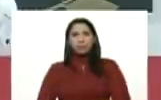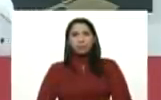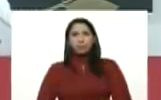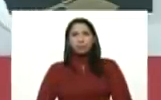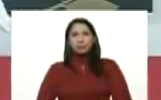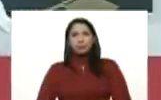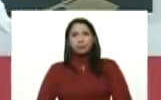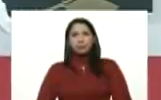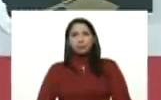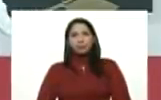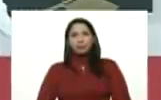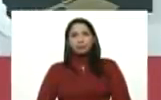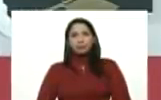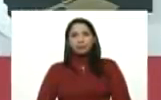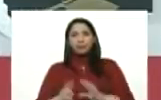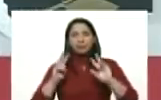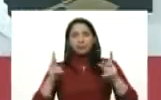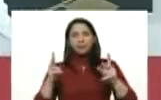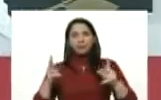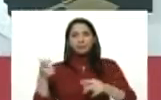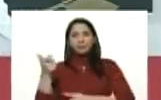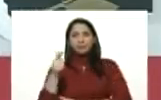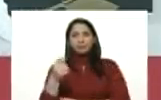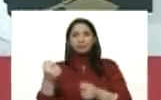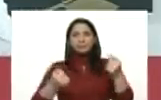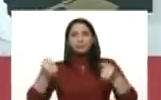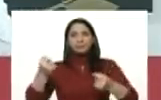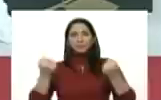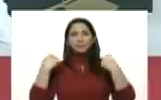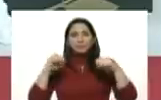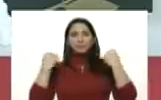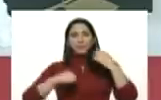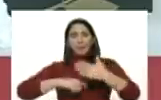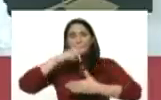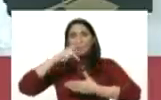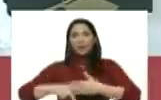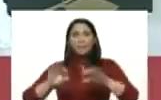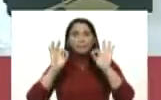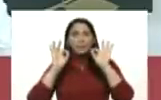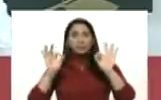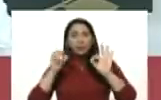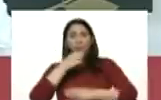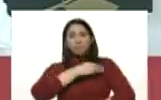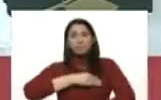El tema del transporte ha venido preparando un plan especial de la misión